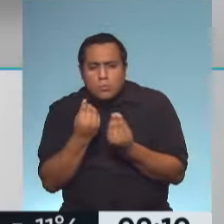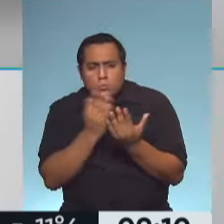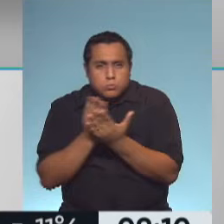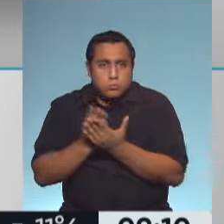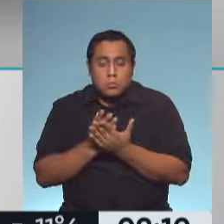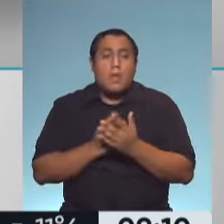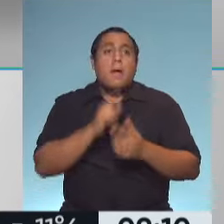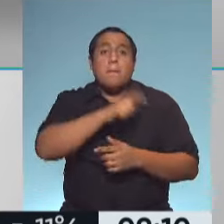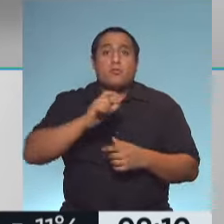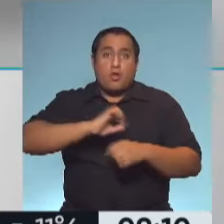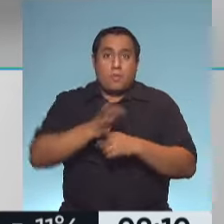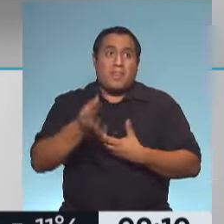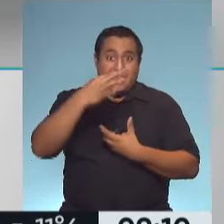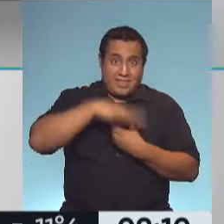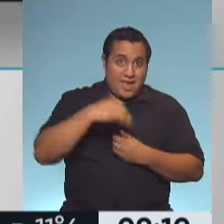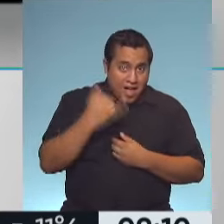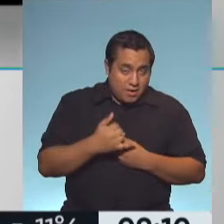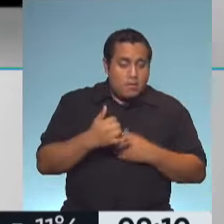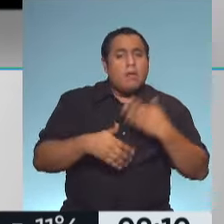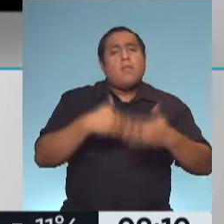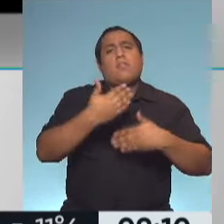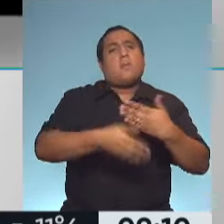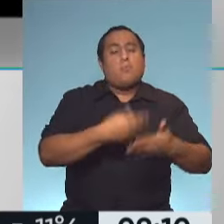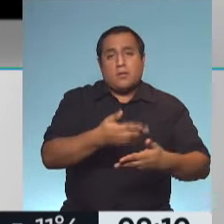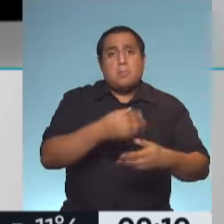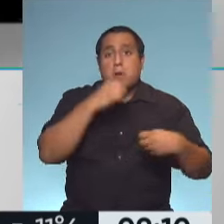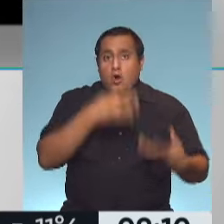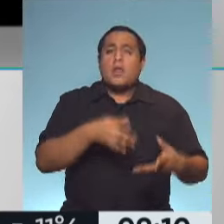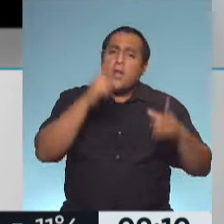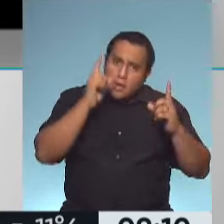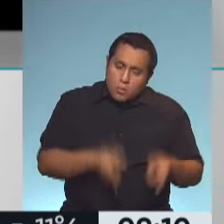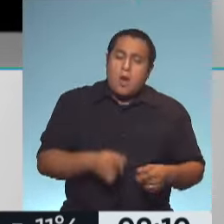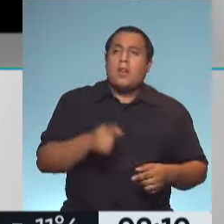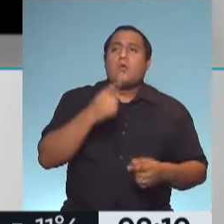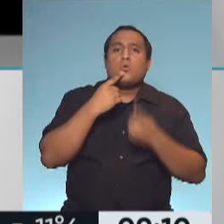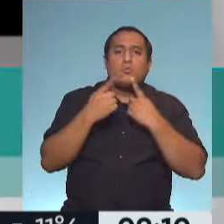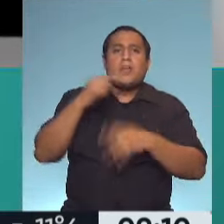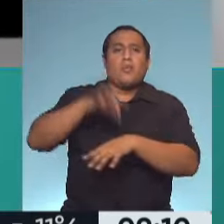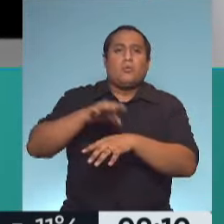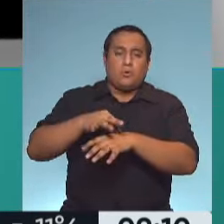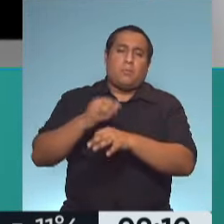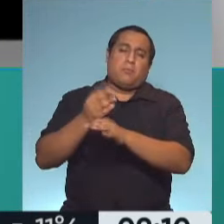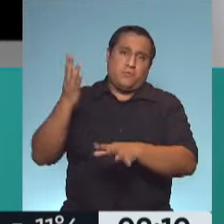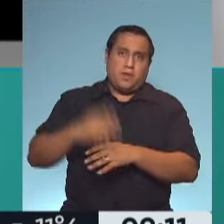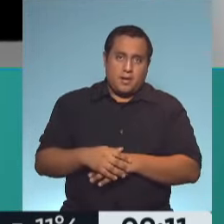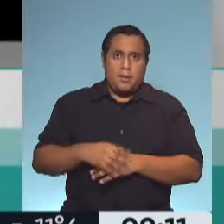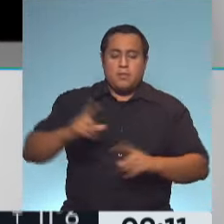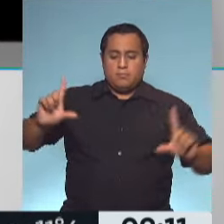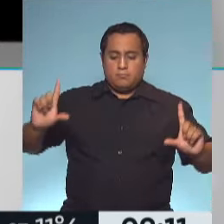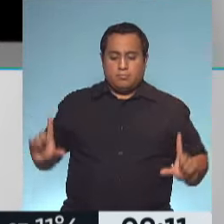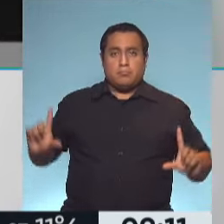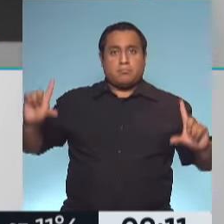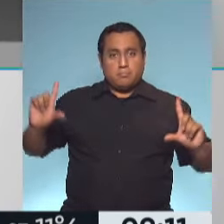pacientes que tuvieron COVID deberían consultar a un neumonólogo antes de que llegue el invierno, hacerse una, por lo menos, una regrafía de tórax, una buena